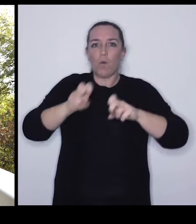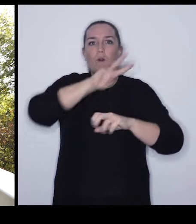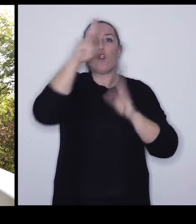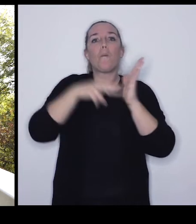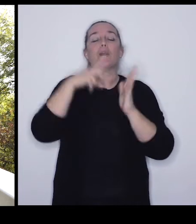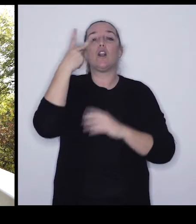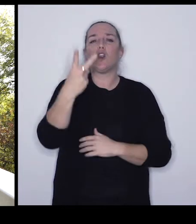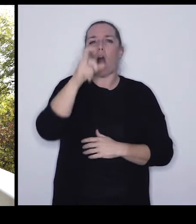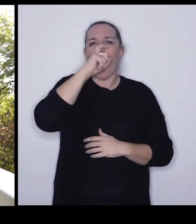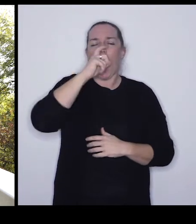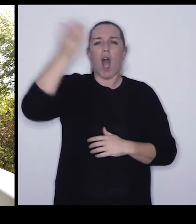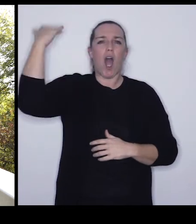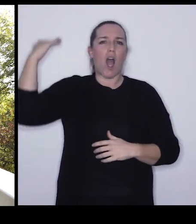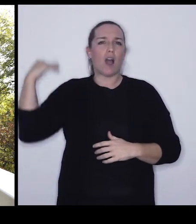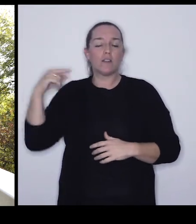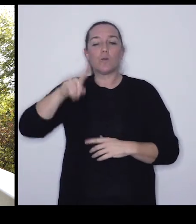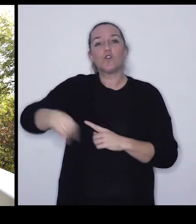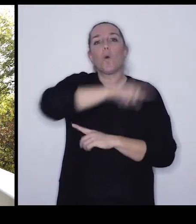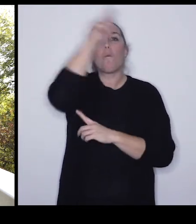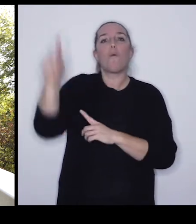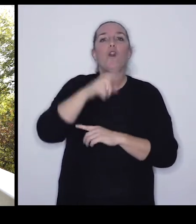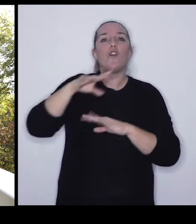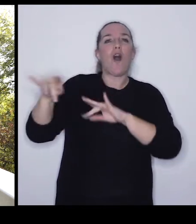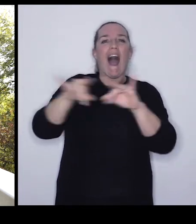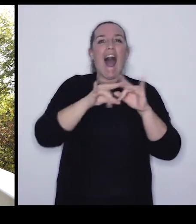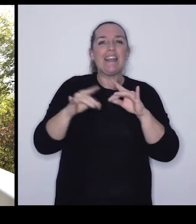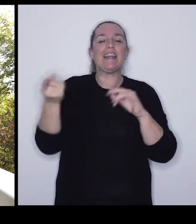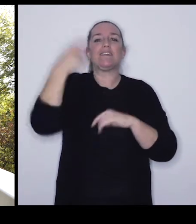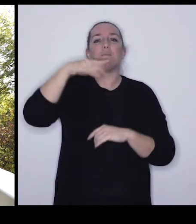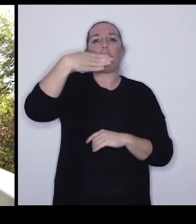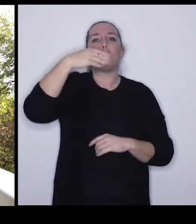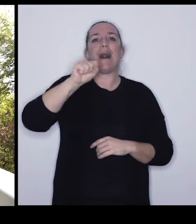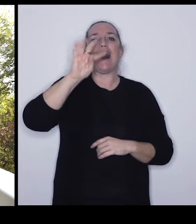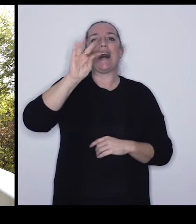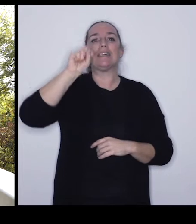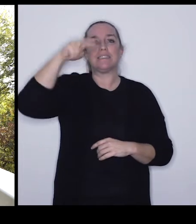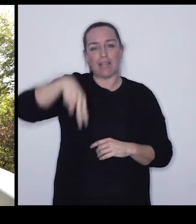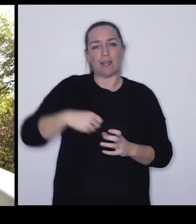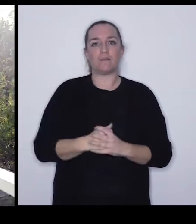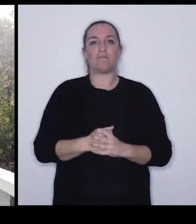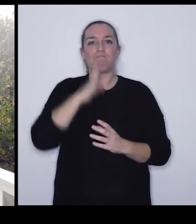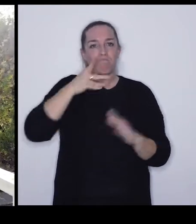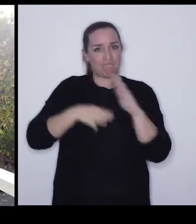en época medieval tenía funciones de molino harinero y de batán... ...si os parece entramos a verlo.